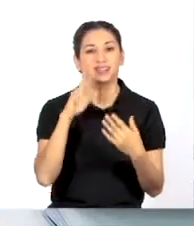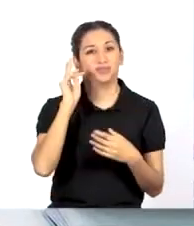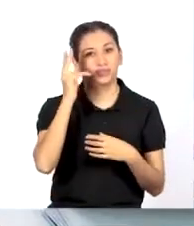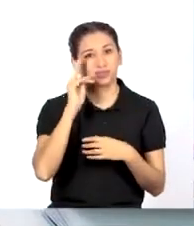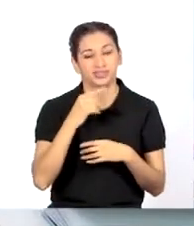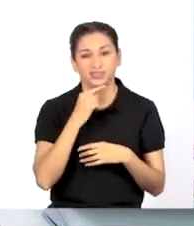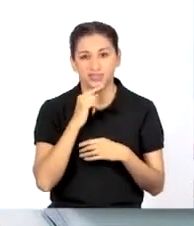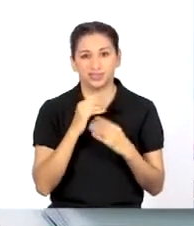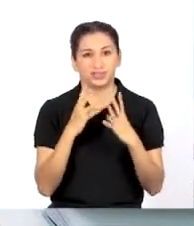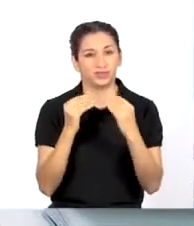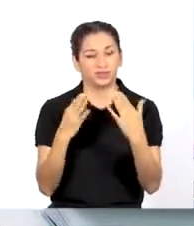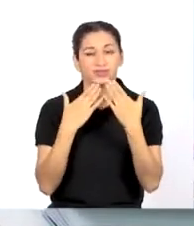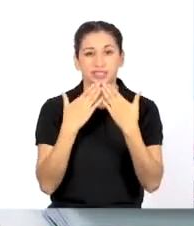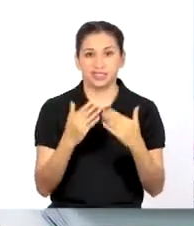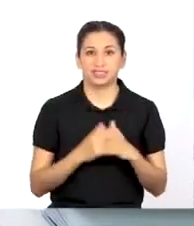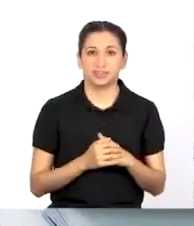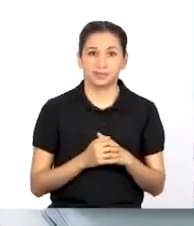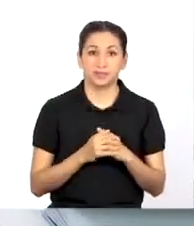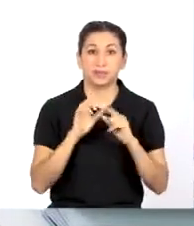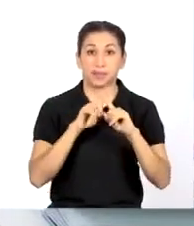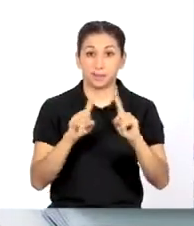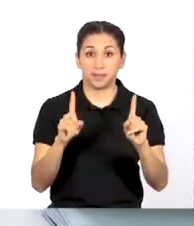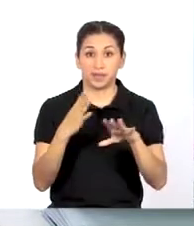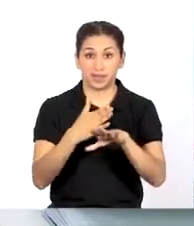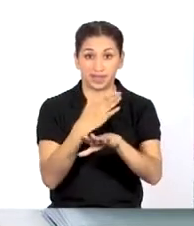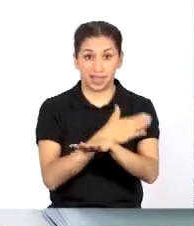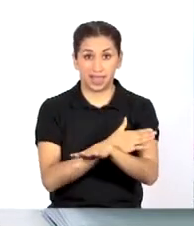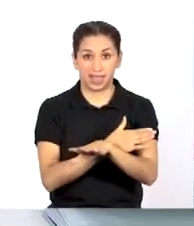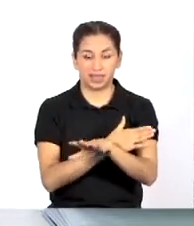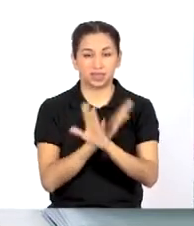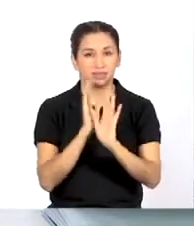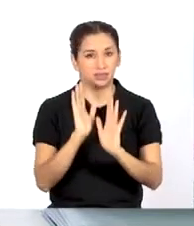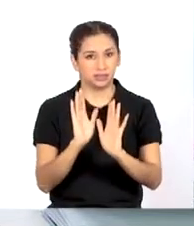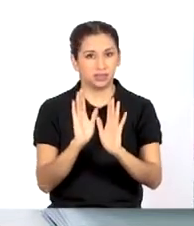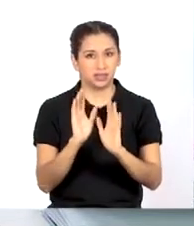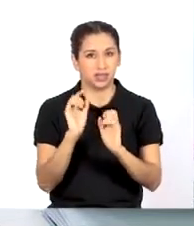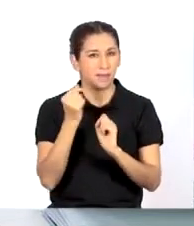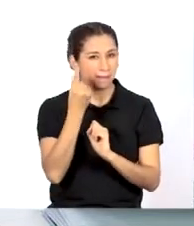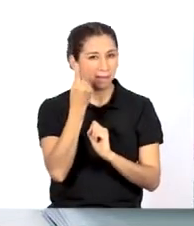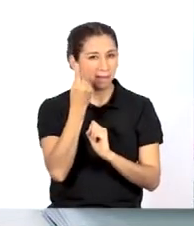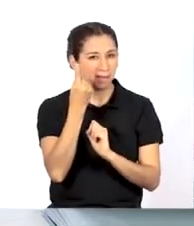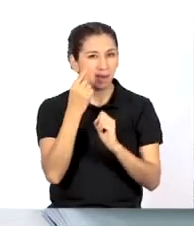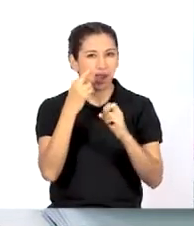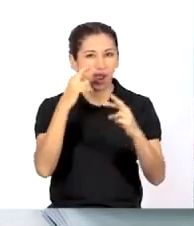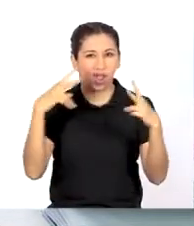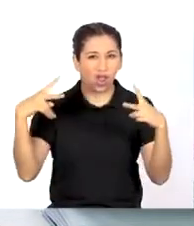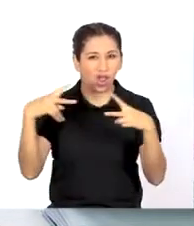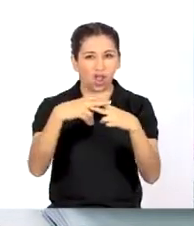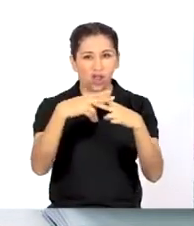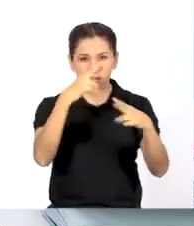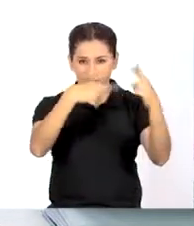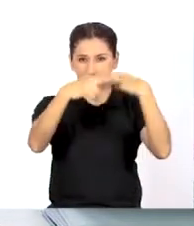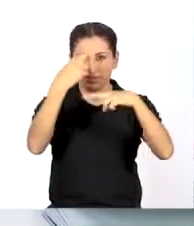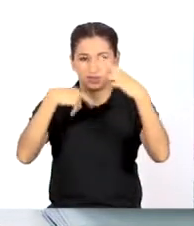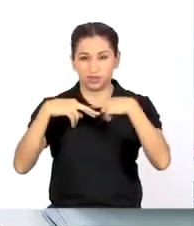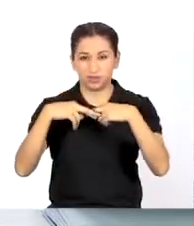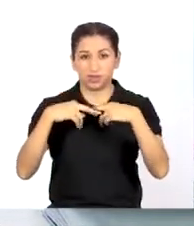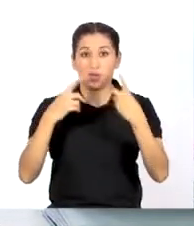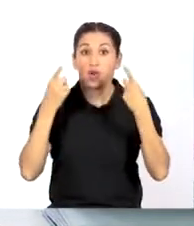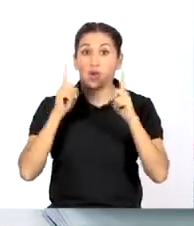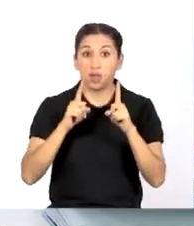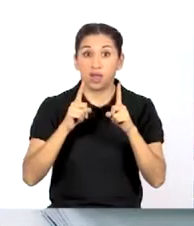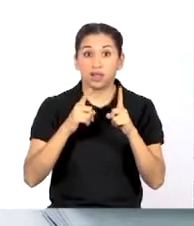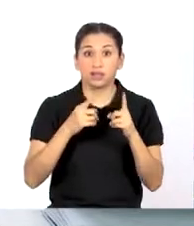Suena perfecto. Muchas gracias. Pero antes de seguir, tomemos una breve pausa. Al volver,